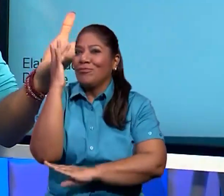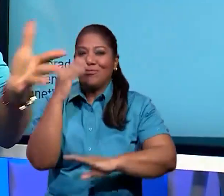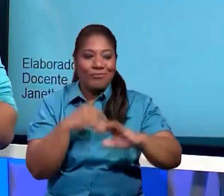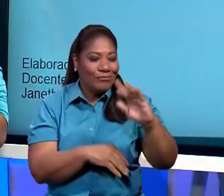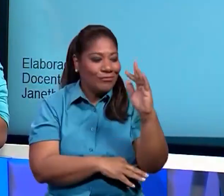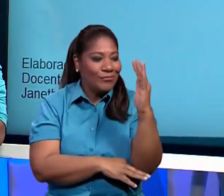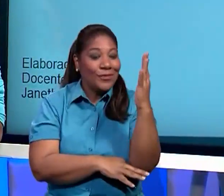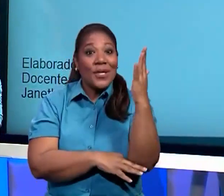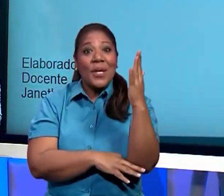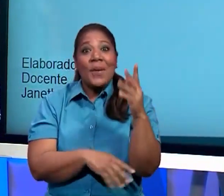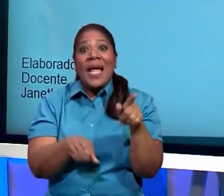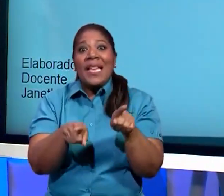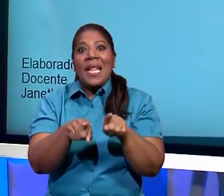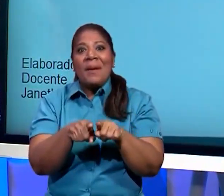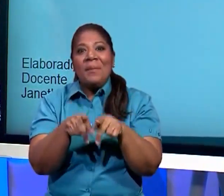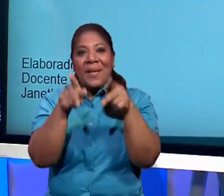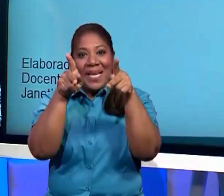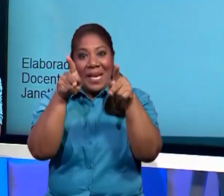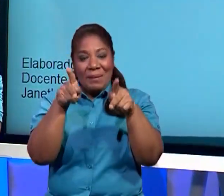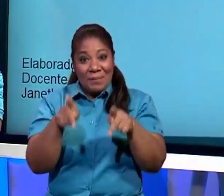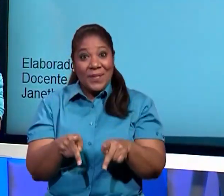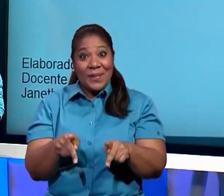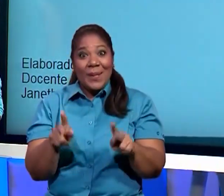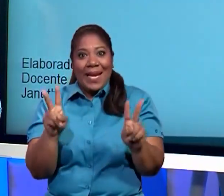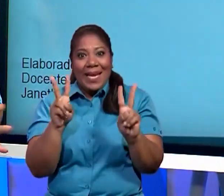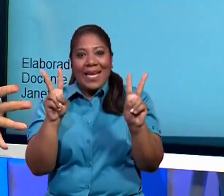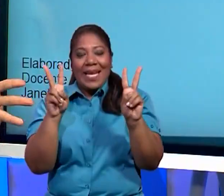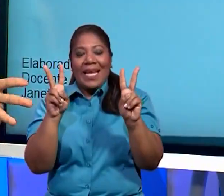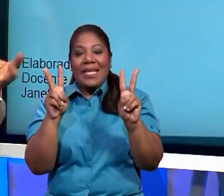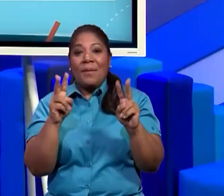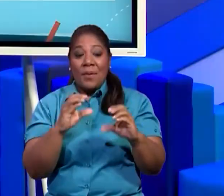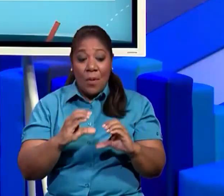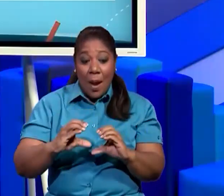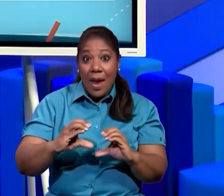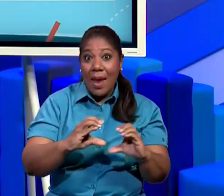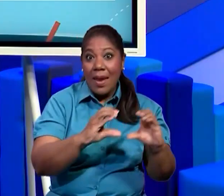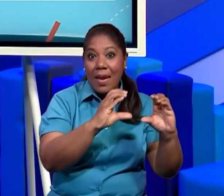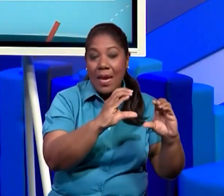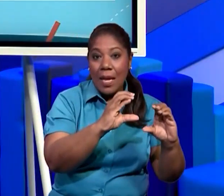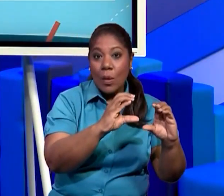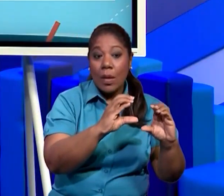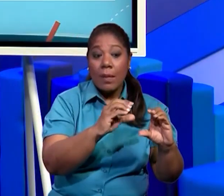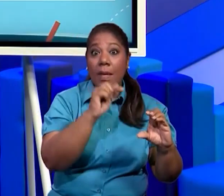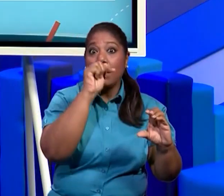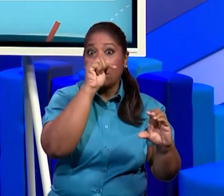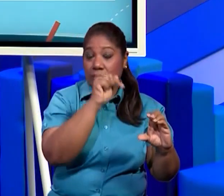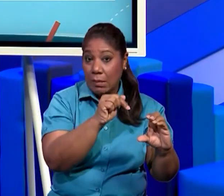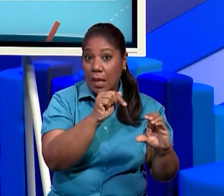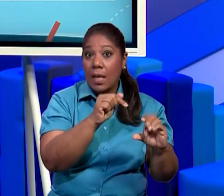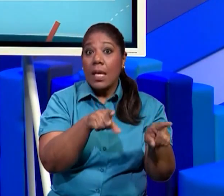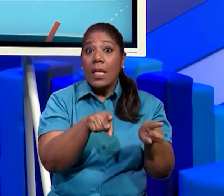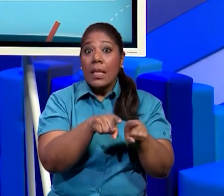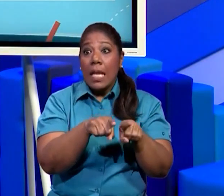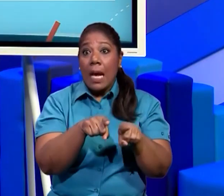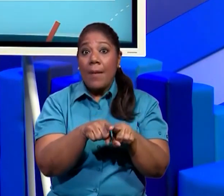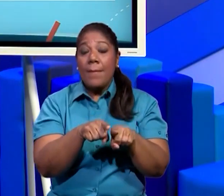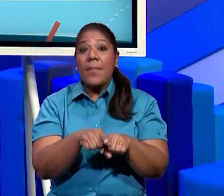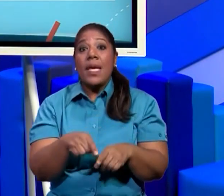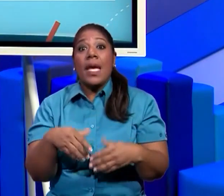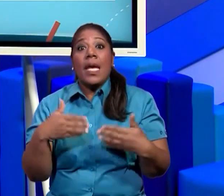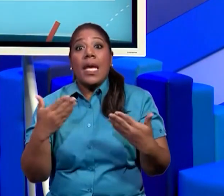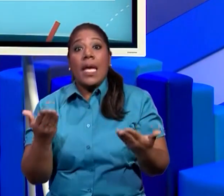nosotros, las personas. Dentro de eso también encontramos la fauna, la